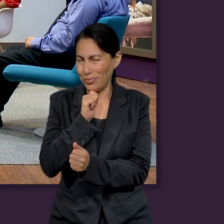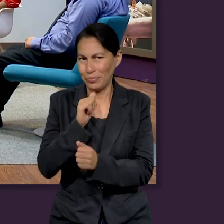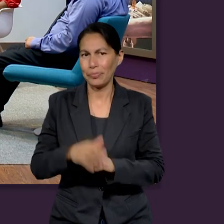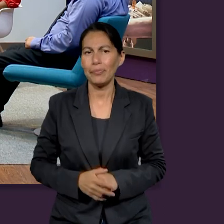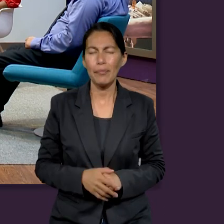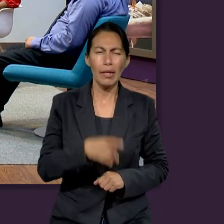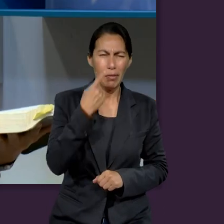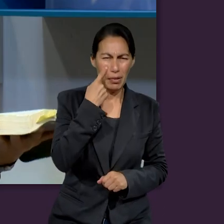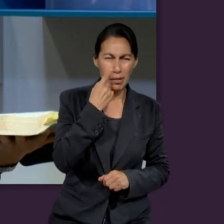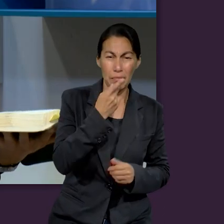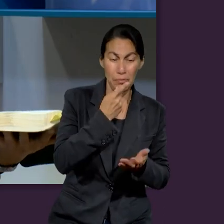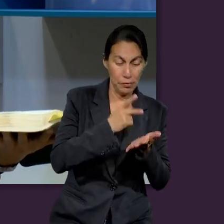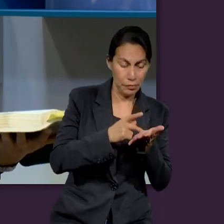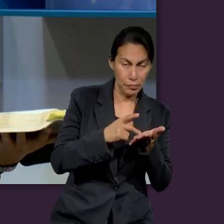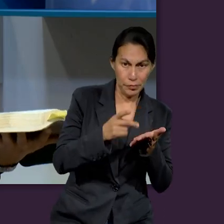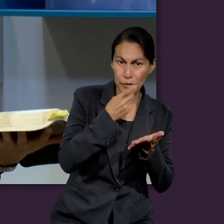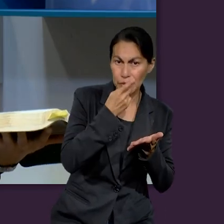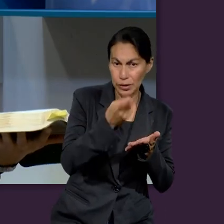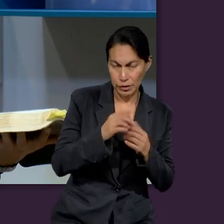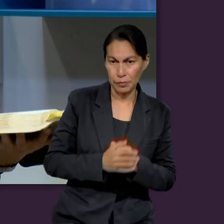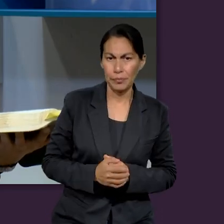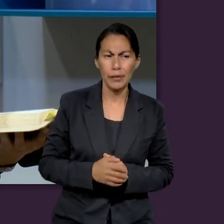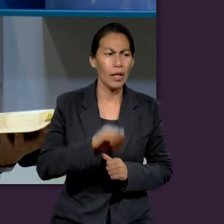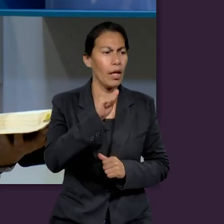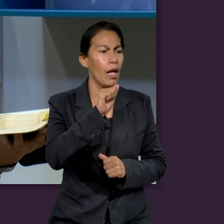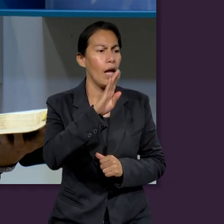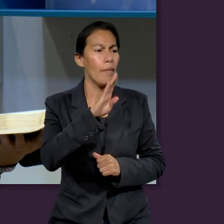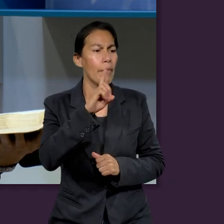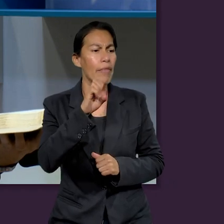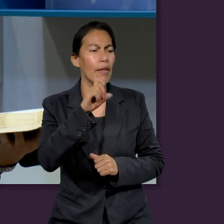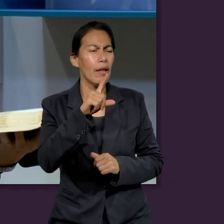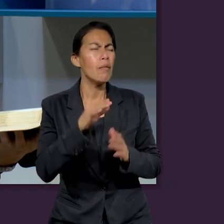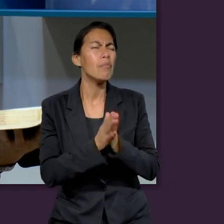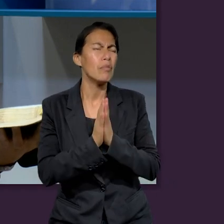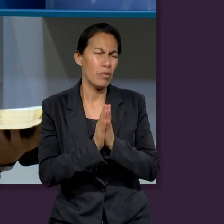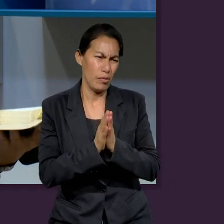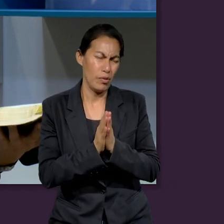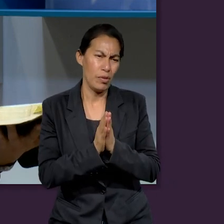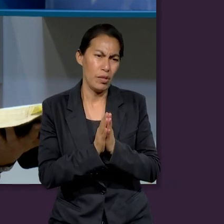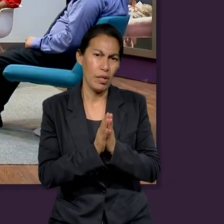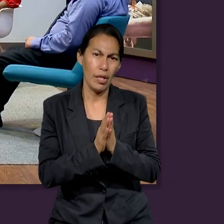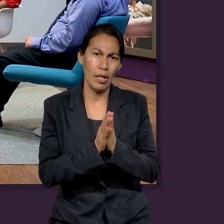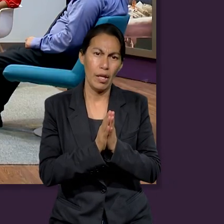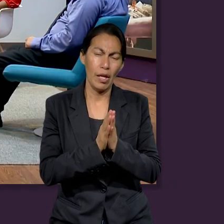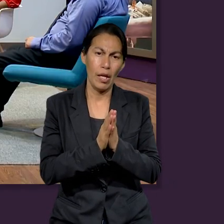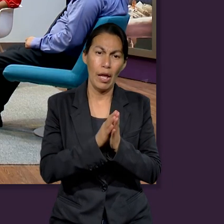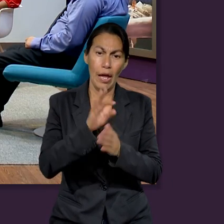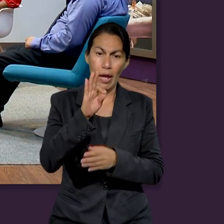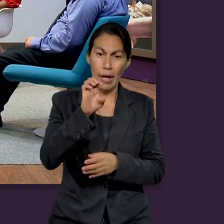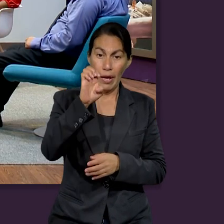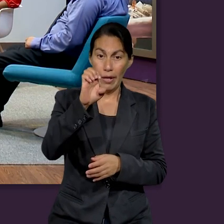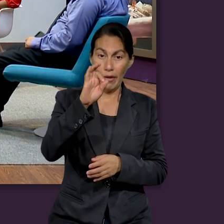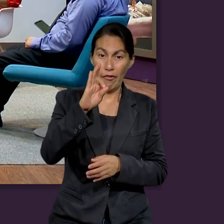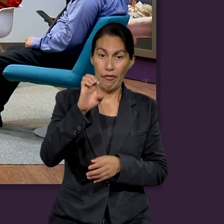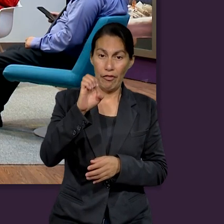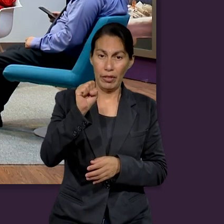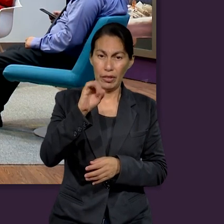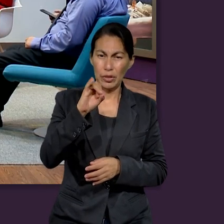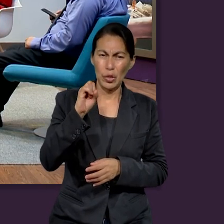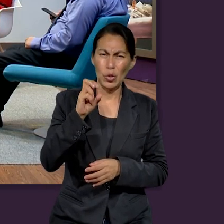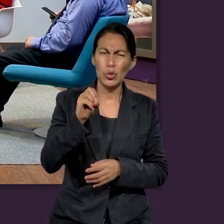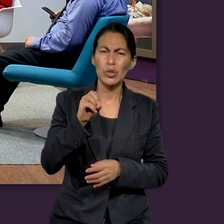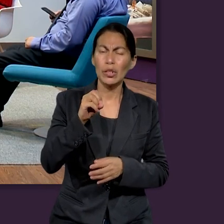Ahora hay algo que nos llama la atención. De acuerdo a lo que dice Pablo, ¿le podrías, por favor, Abdel, dar lectura